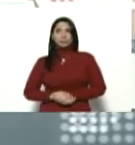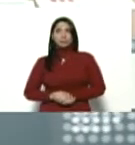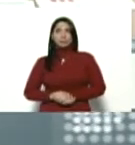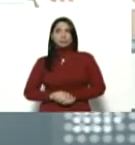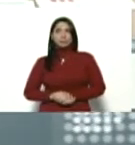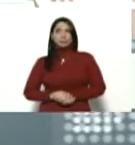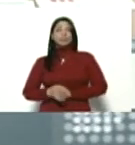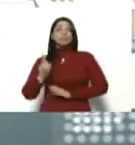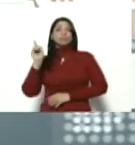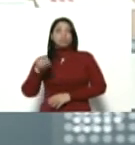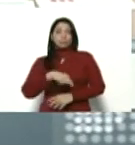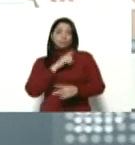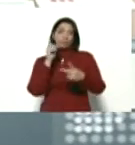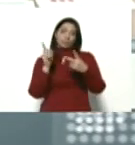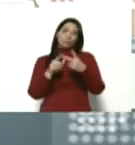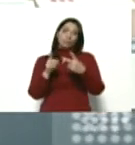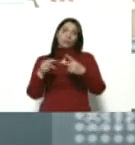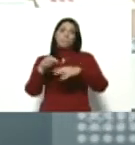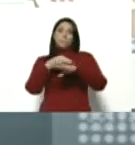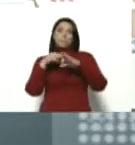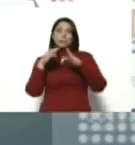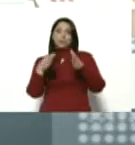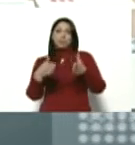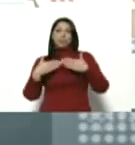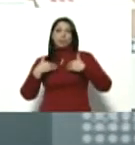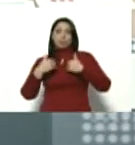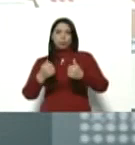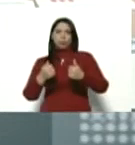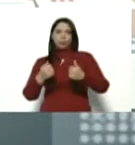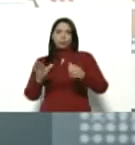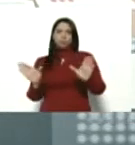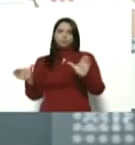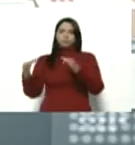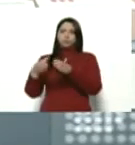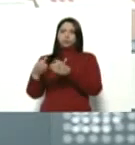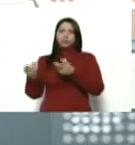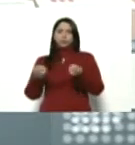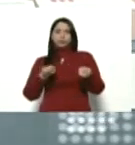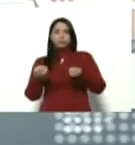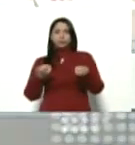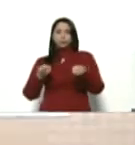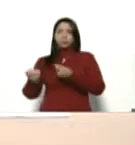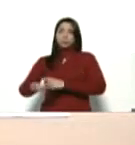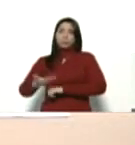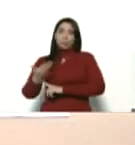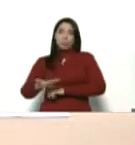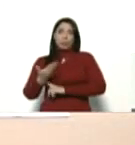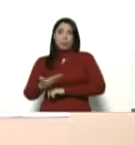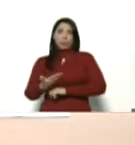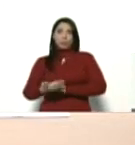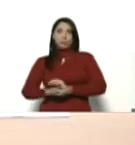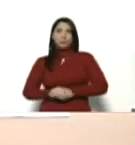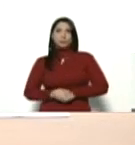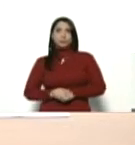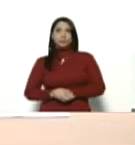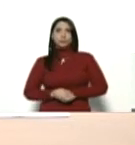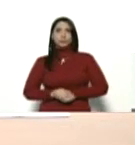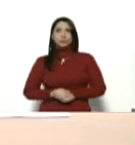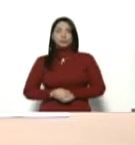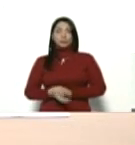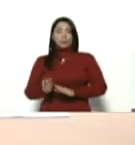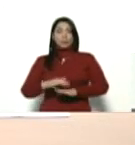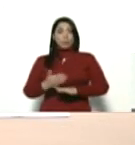tuvo también el ministro de Salud. Una reunión de coordinación muy importante. Porque la